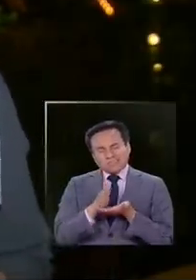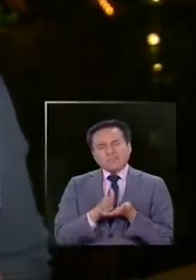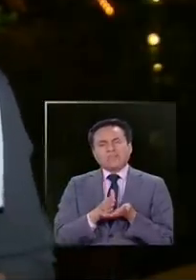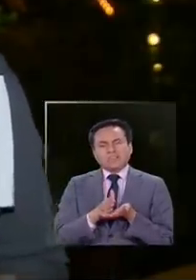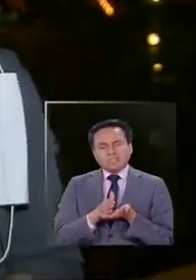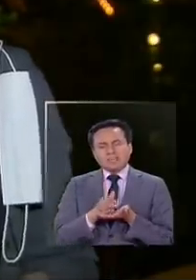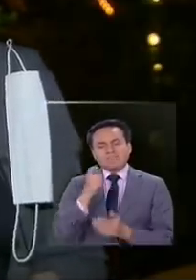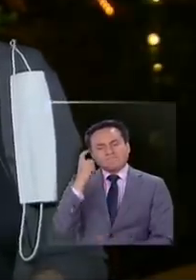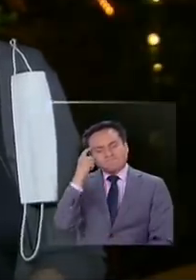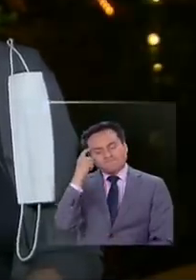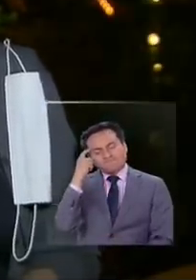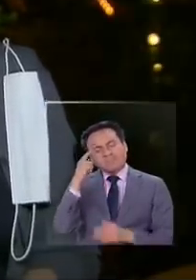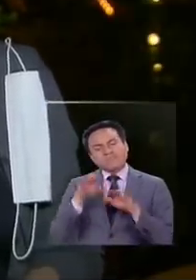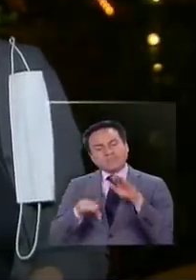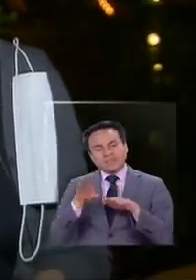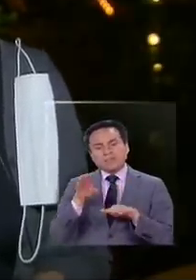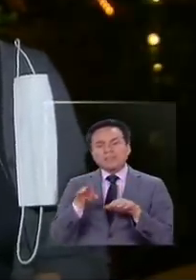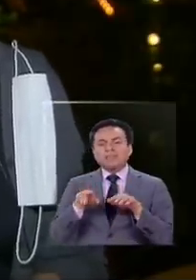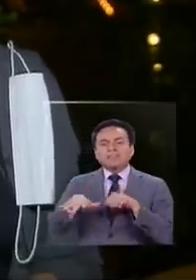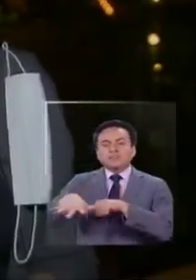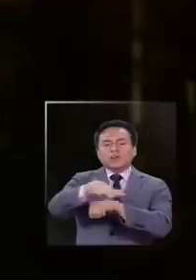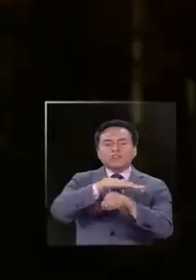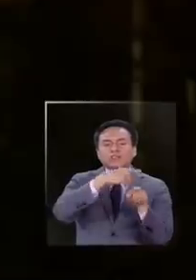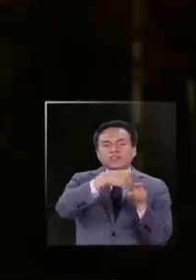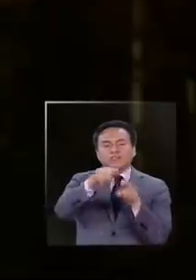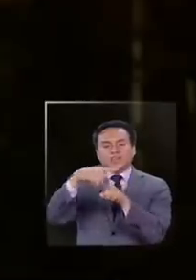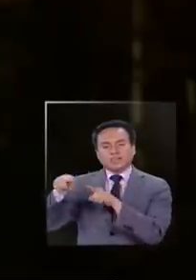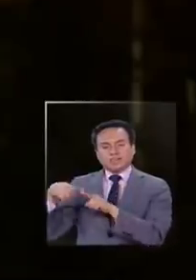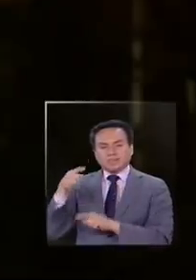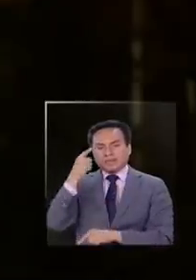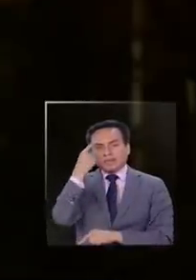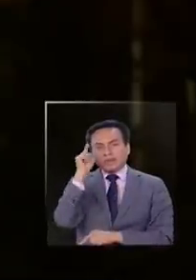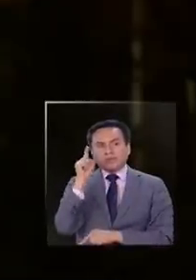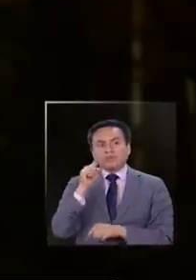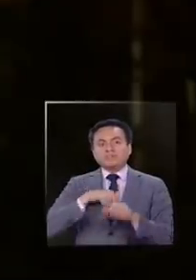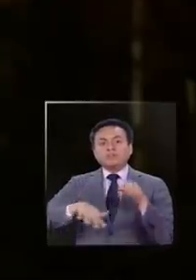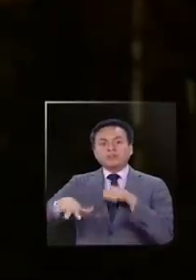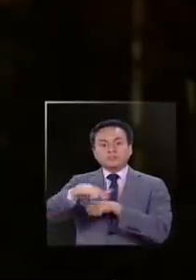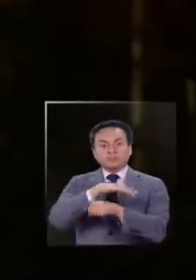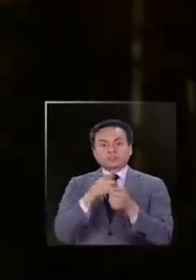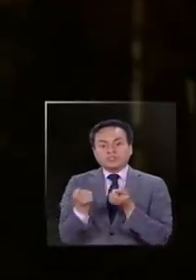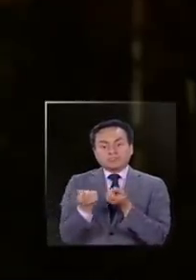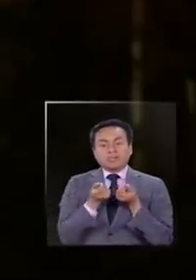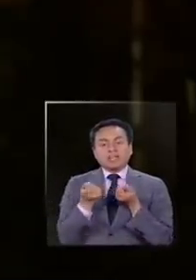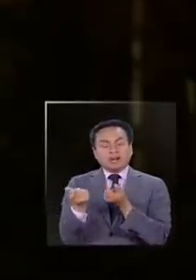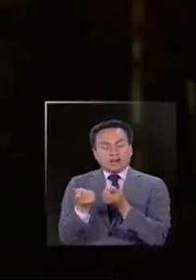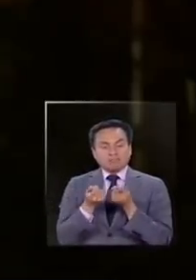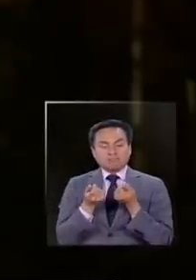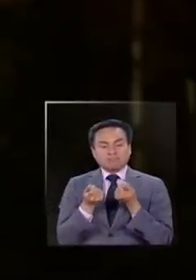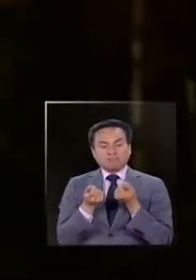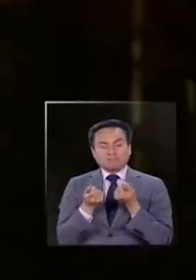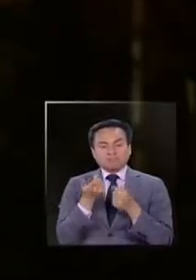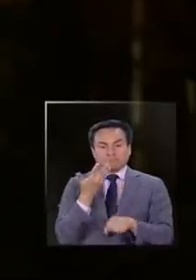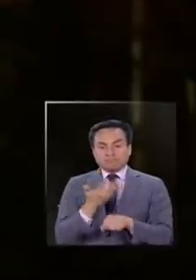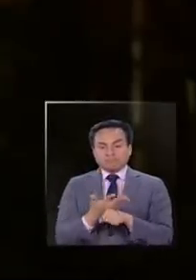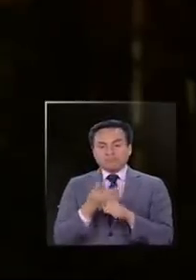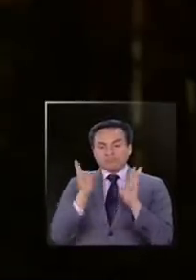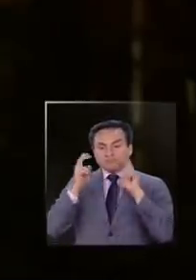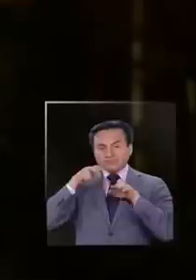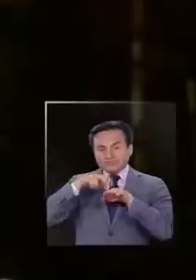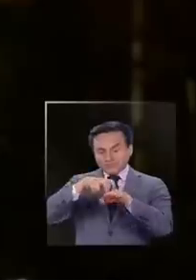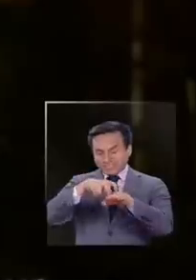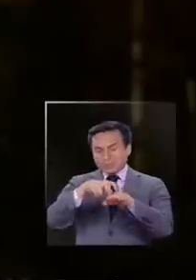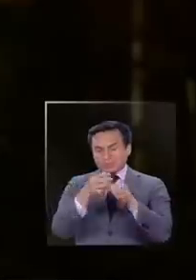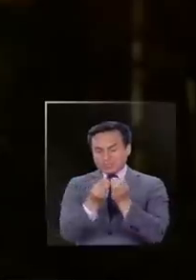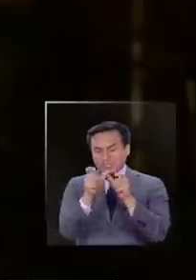Debería tomarse en cuenta, depende de la situación, pero si es una situación similar a la que se da en el transporte